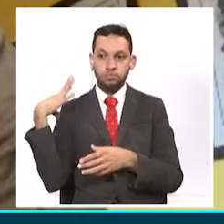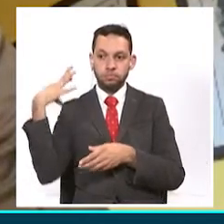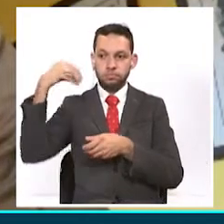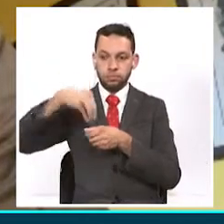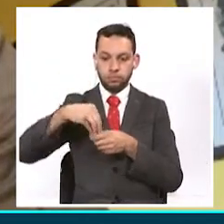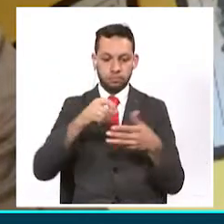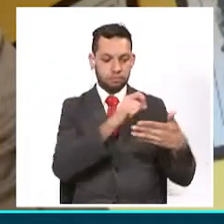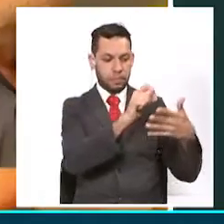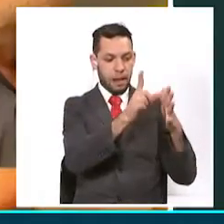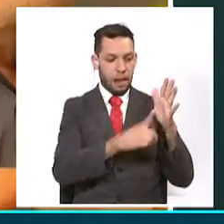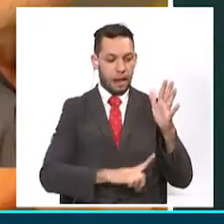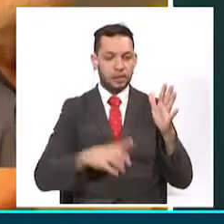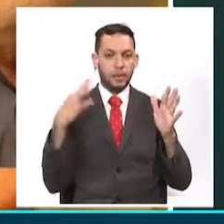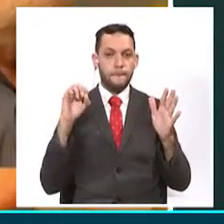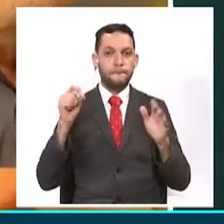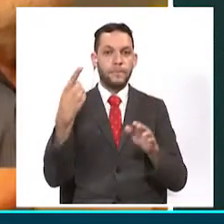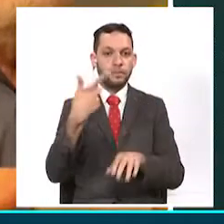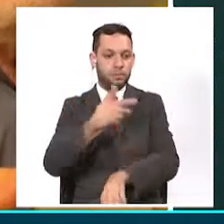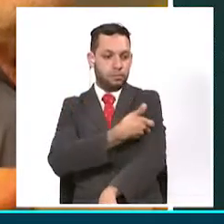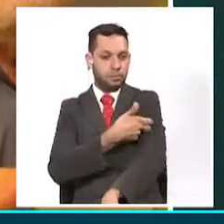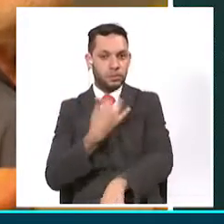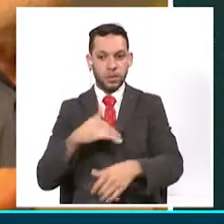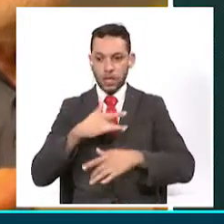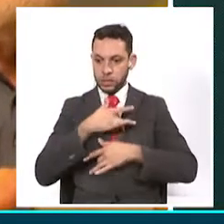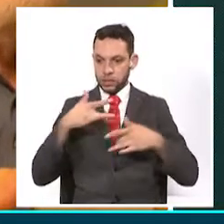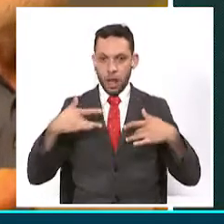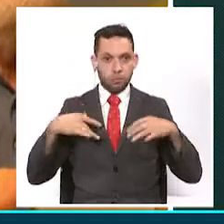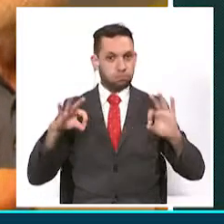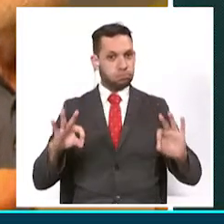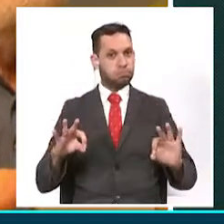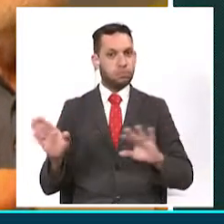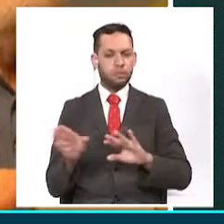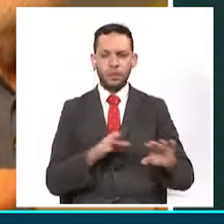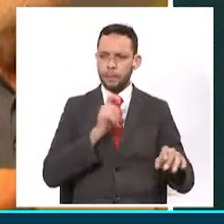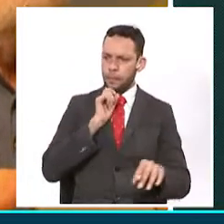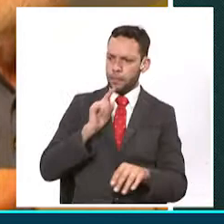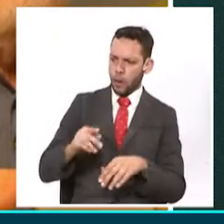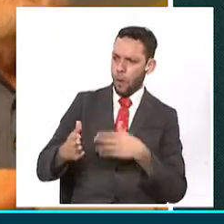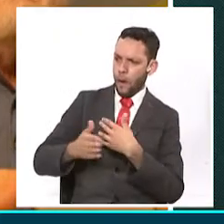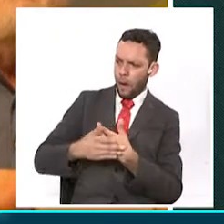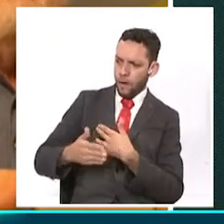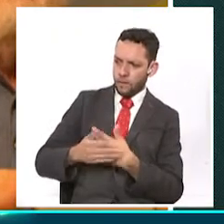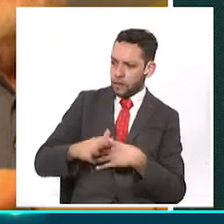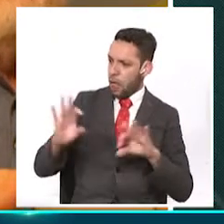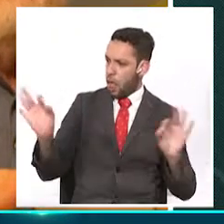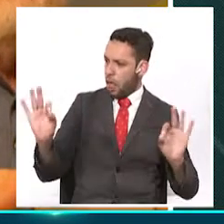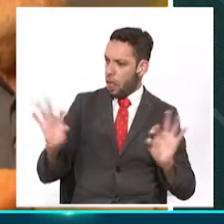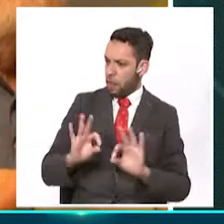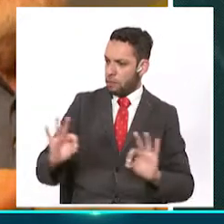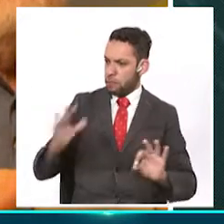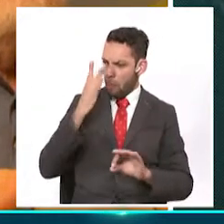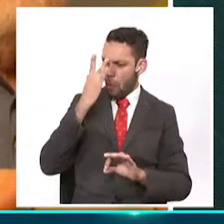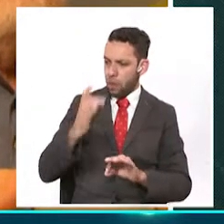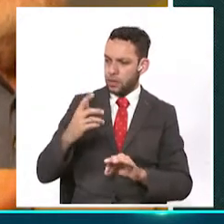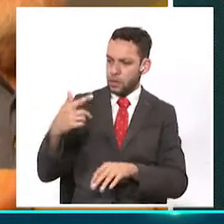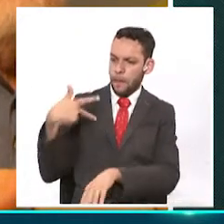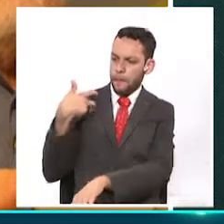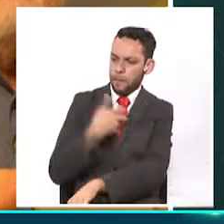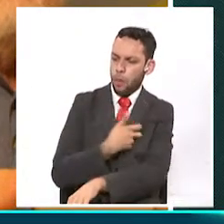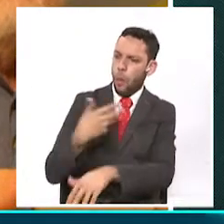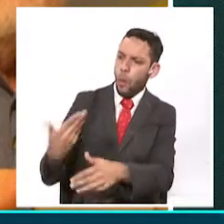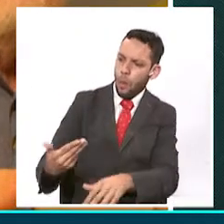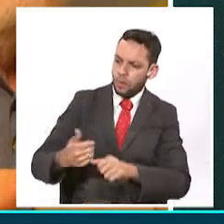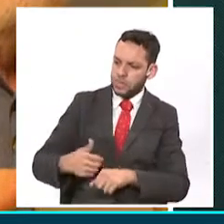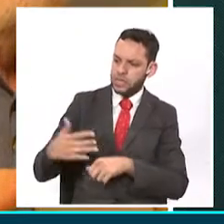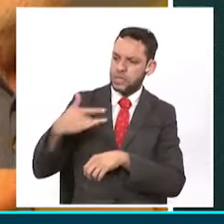hasta el momento. Justamente de eso íbamos a hablar. Usted no tiene ninguna reacción que tiene para contarnos frente a la aplicación posterior a la vacuna y